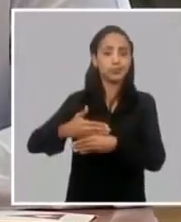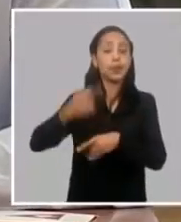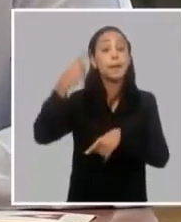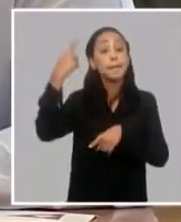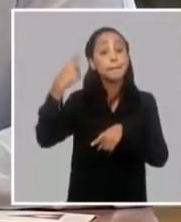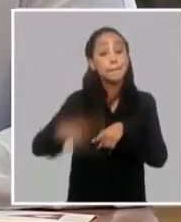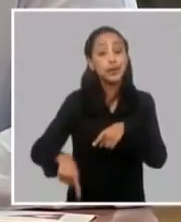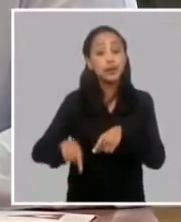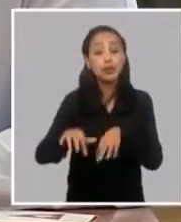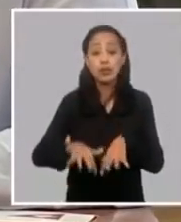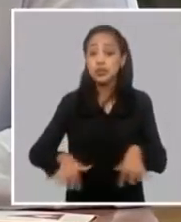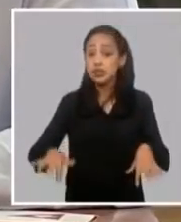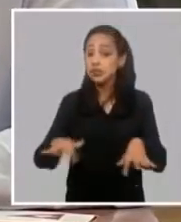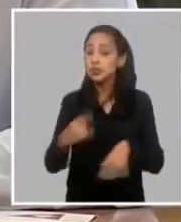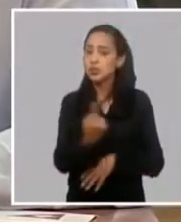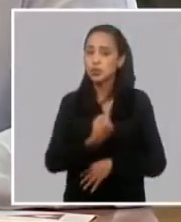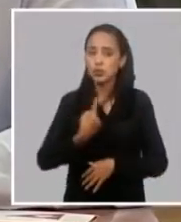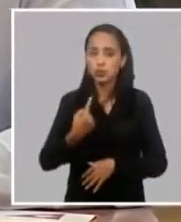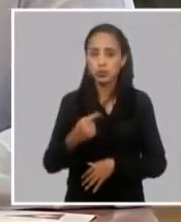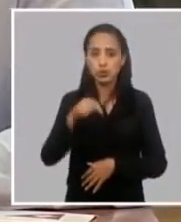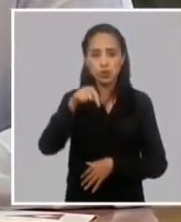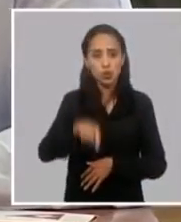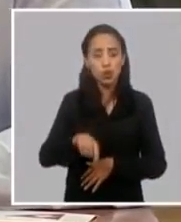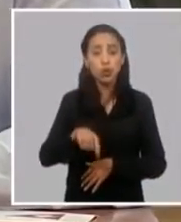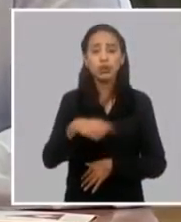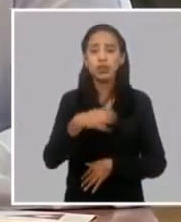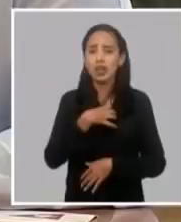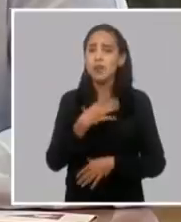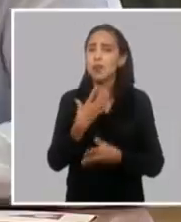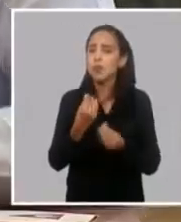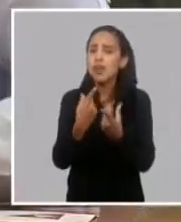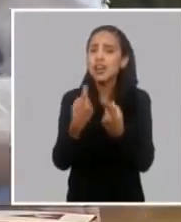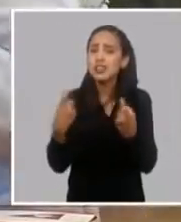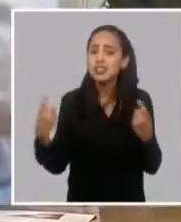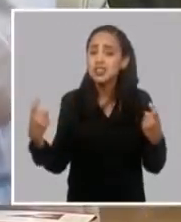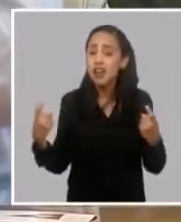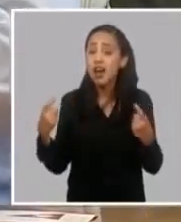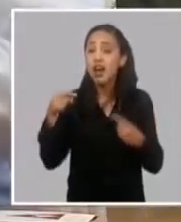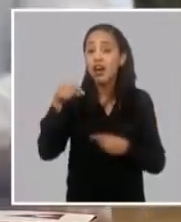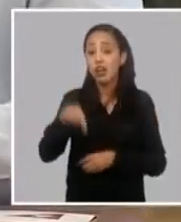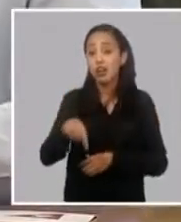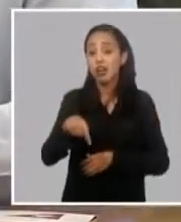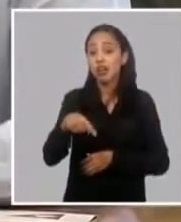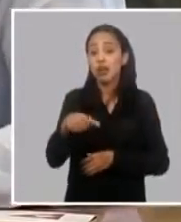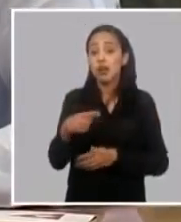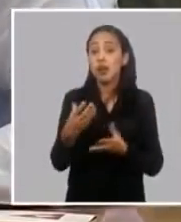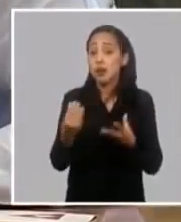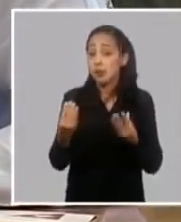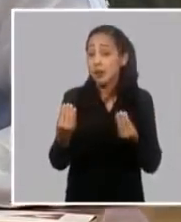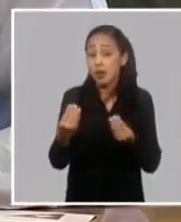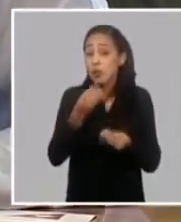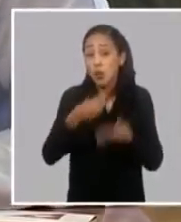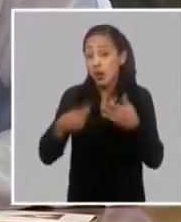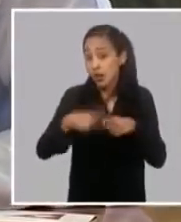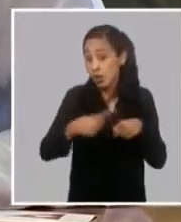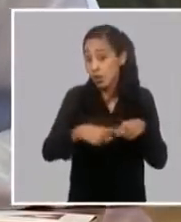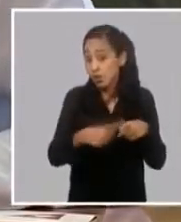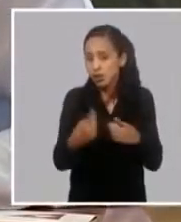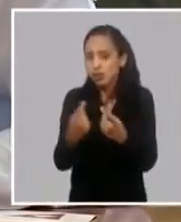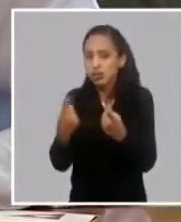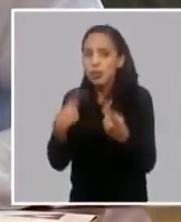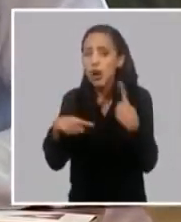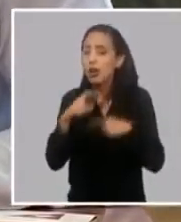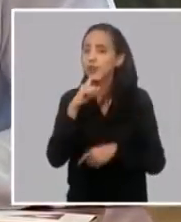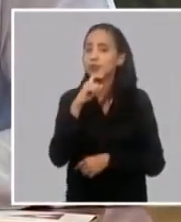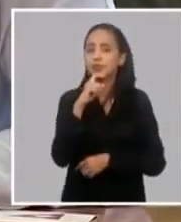situación estamos hoy con una carencia tremenda de divisas para asumir cualquier cosa. Y la gente hay gente que sigue diciendo que no hay bloqueo